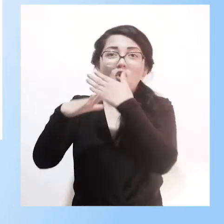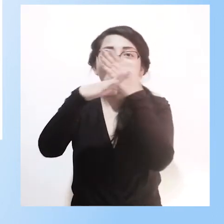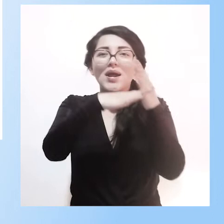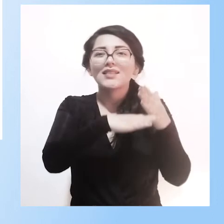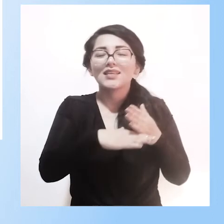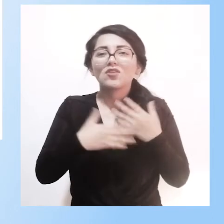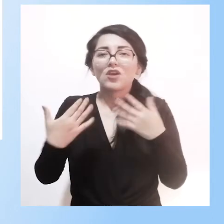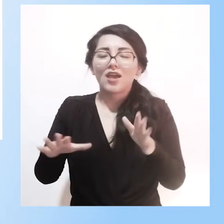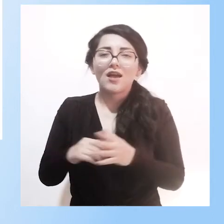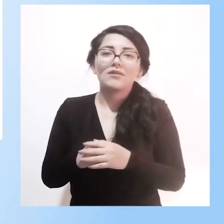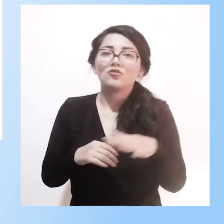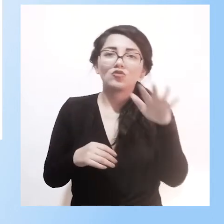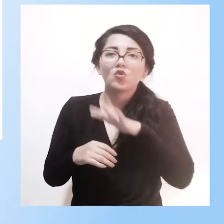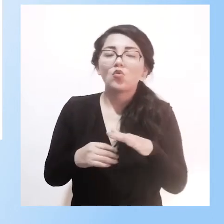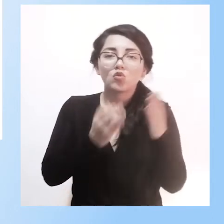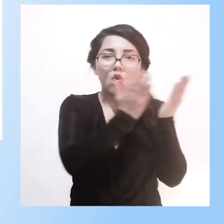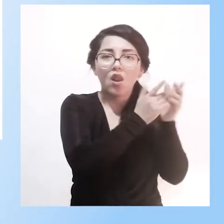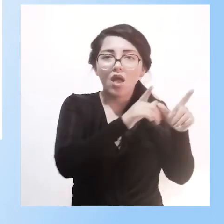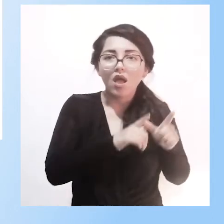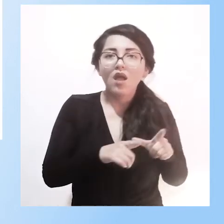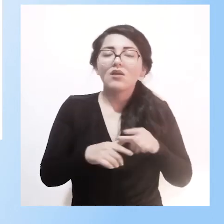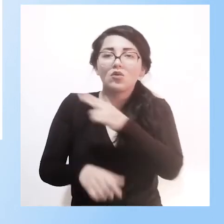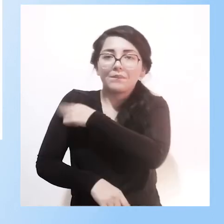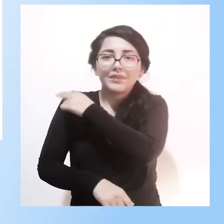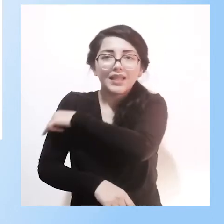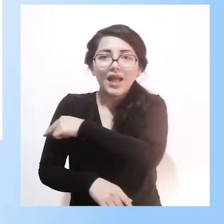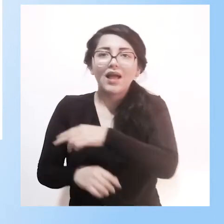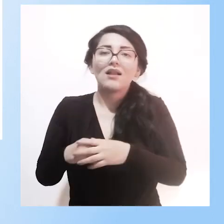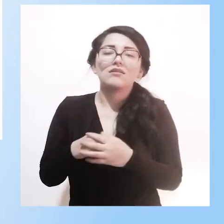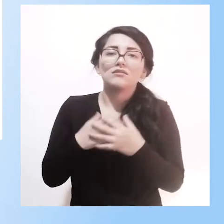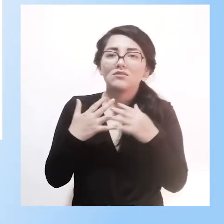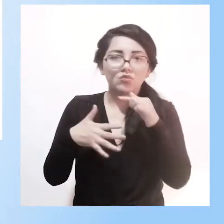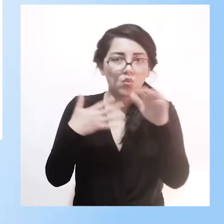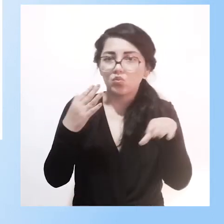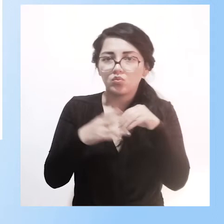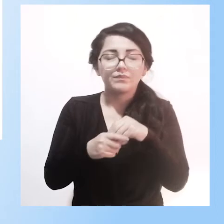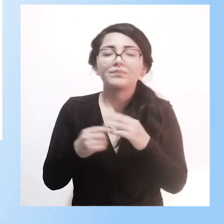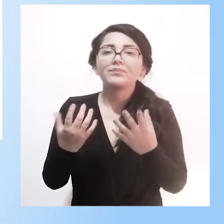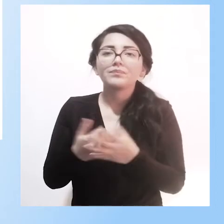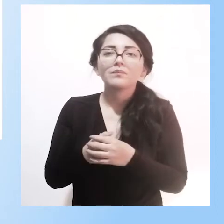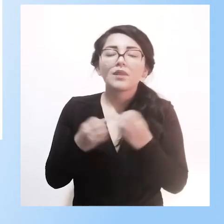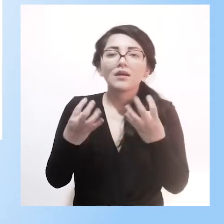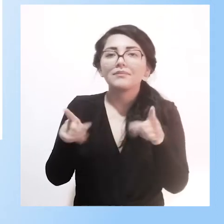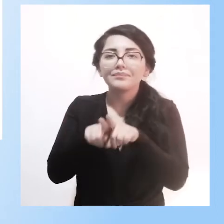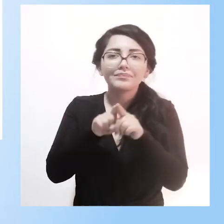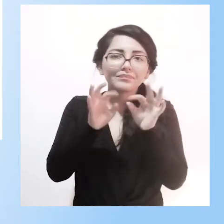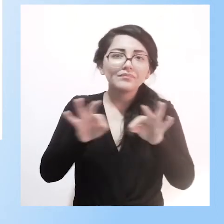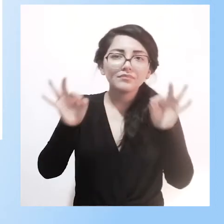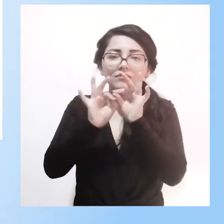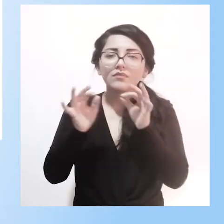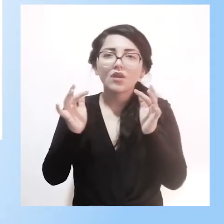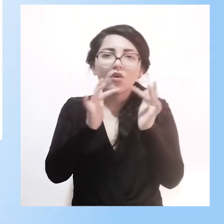escuela, la UDAI y el aula hospitalaria. En cuanto al fortalecimiento profesional, es importante coordinar la creación para la